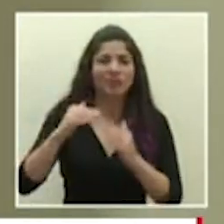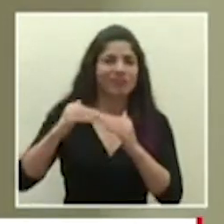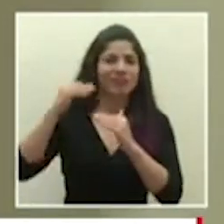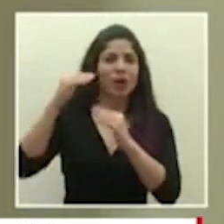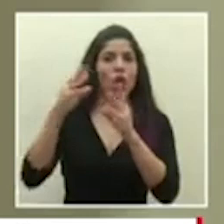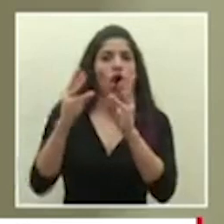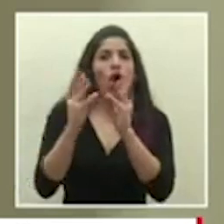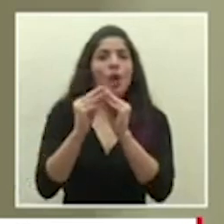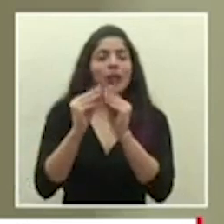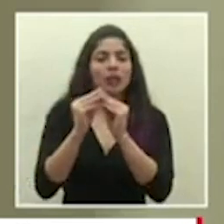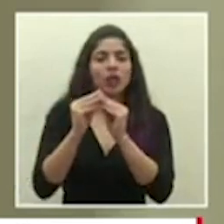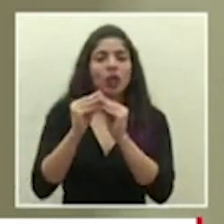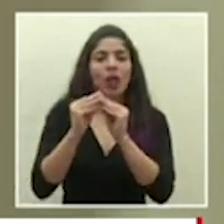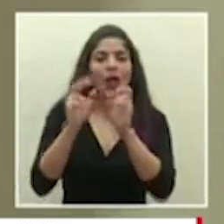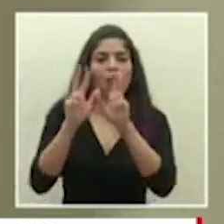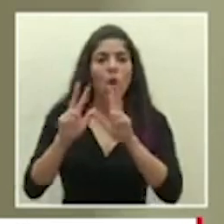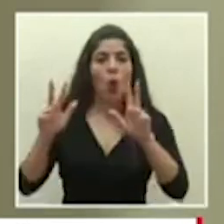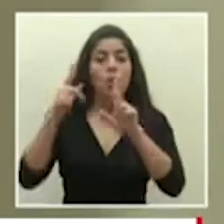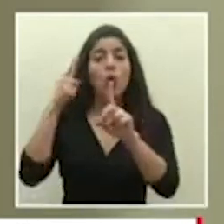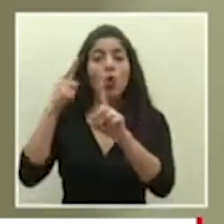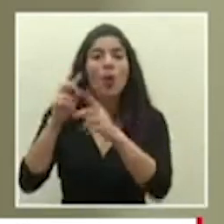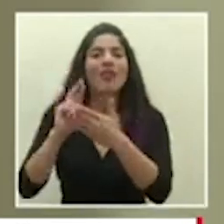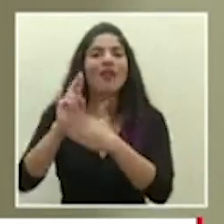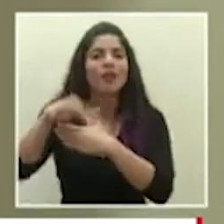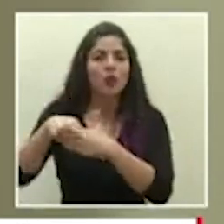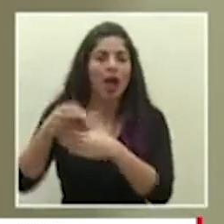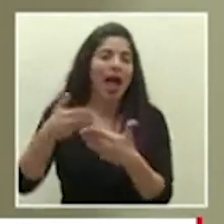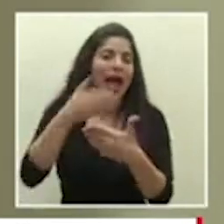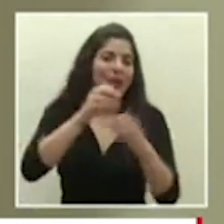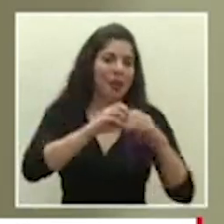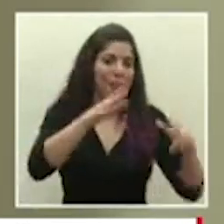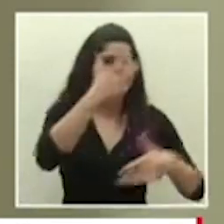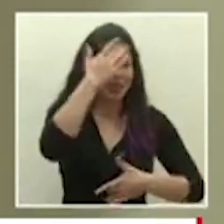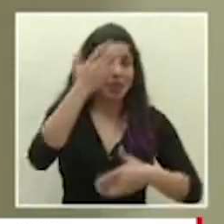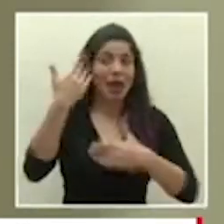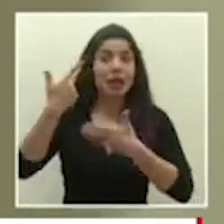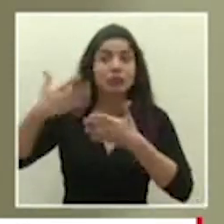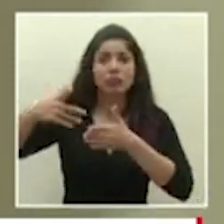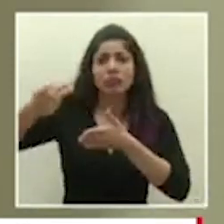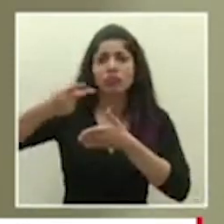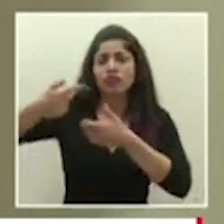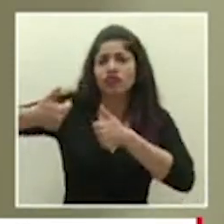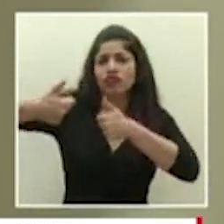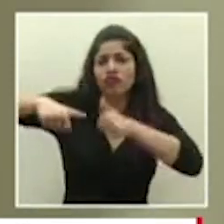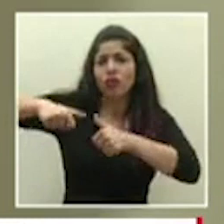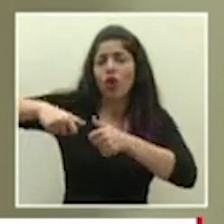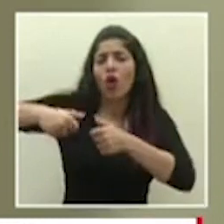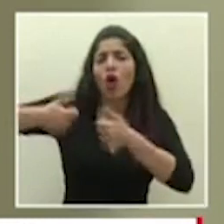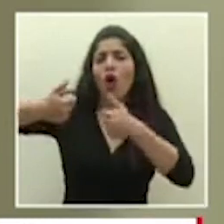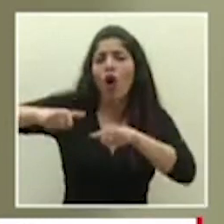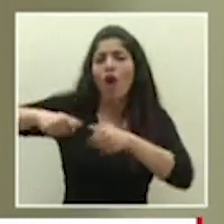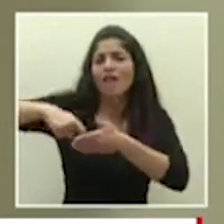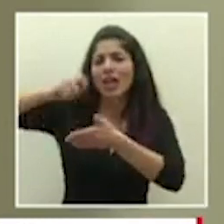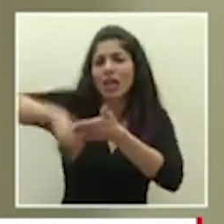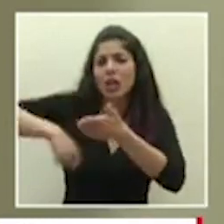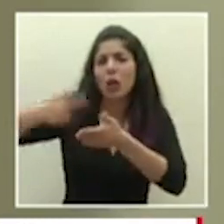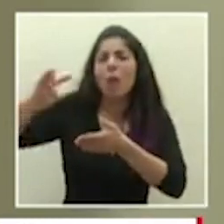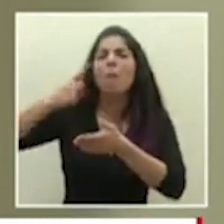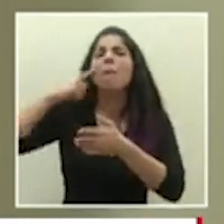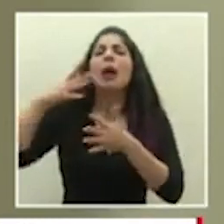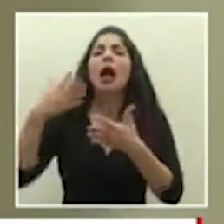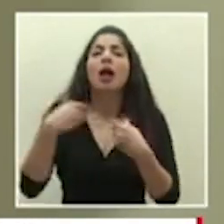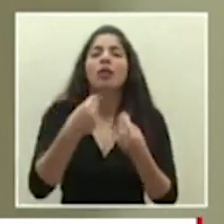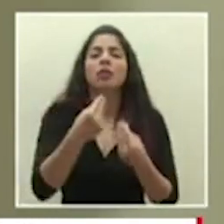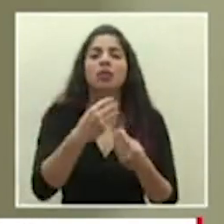Unidas para Refugiados previo a esta pandemia tan así que firmamos un convenio para el aseguramiento